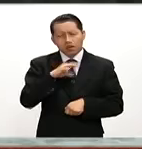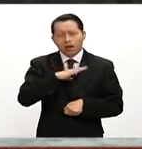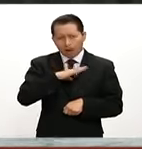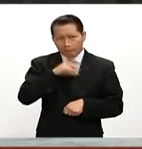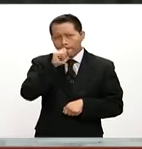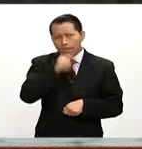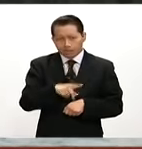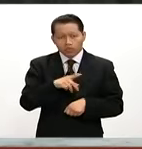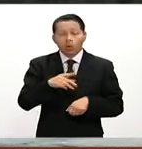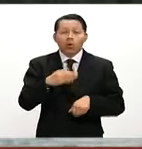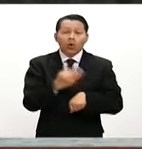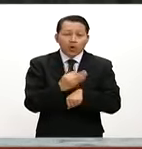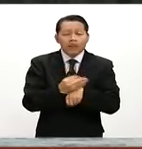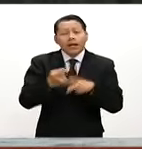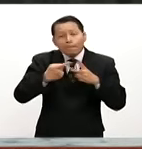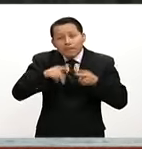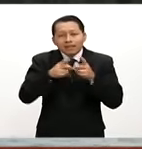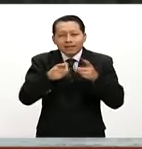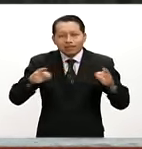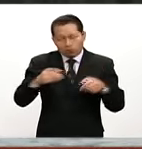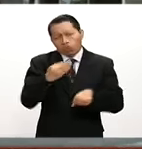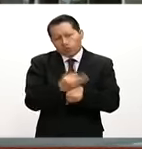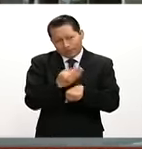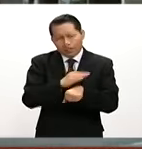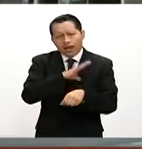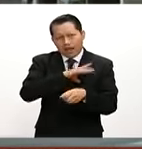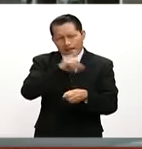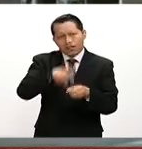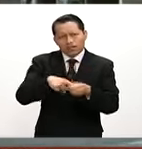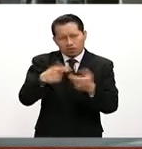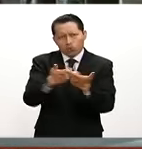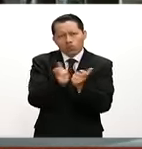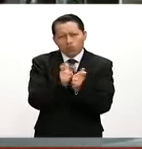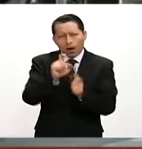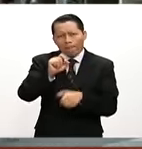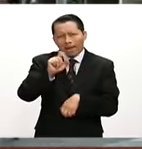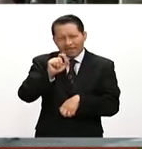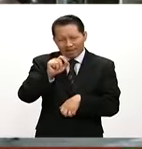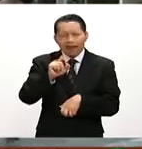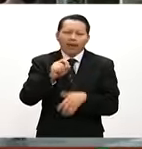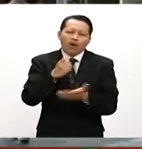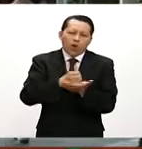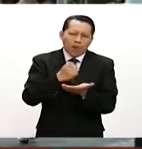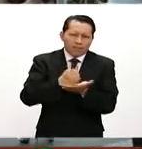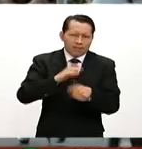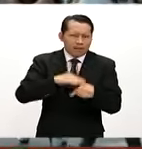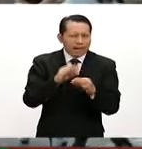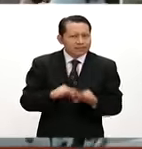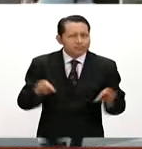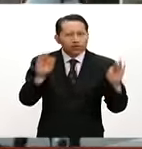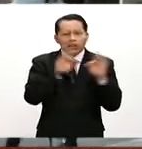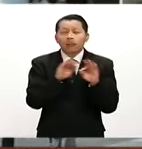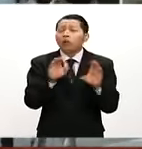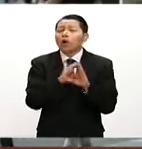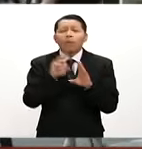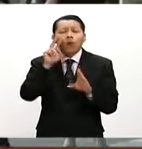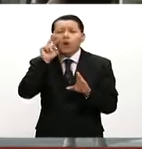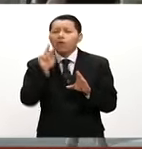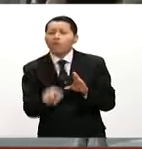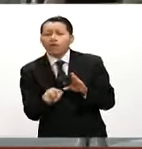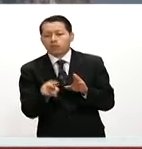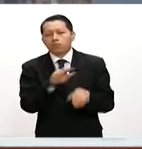desarrollo, está dentro de este club de las 20 economías más importantes, se le ve desde una perspectiva